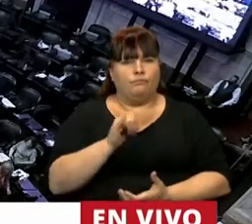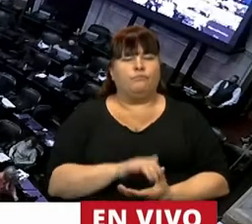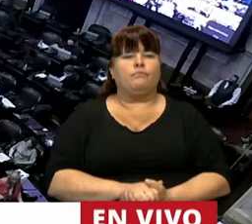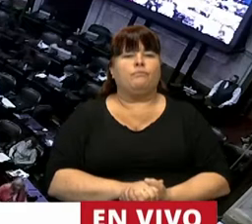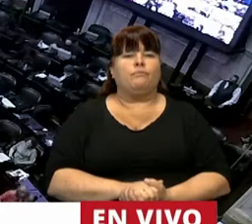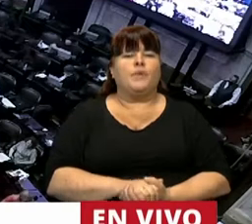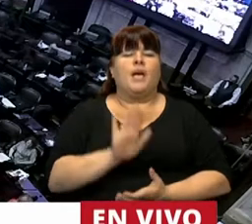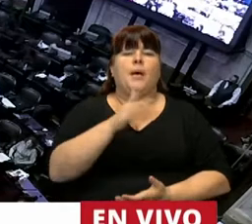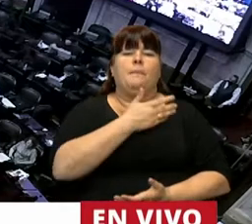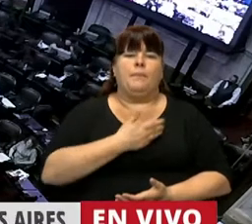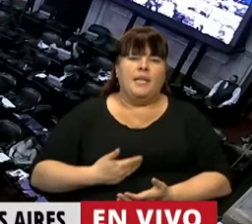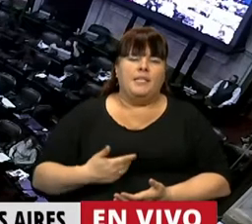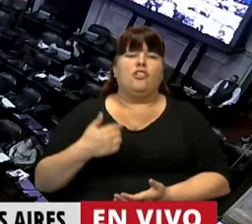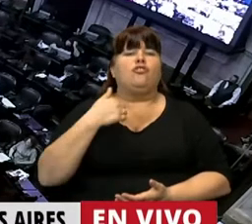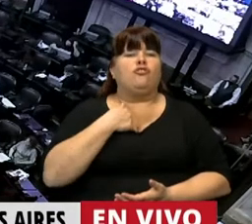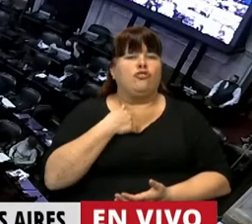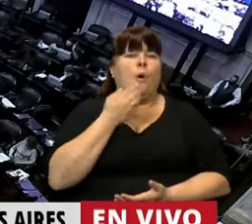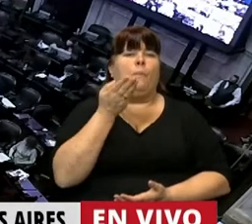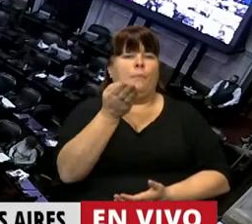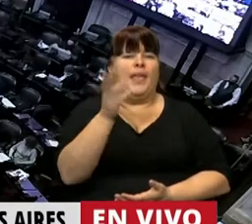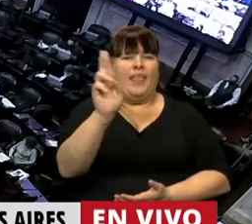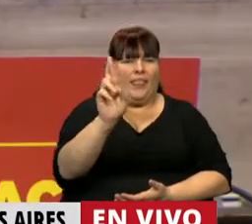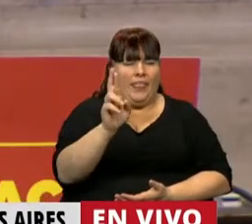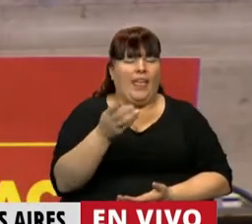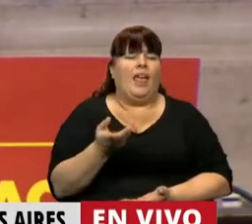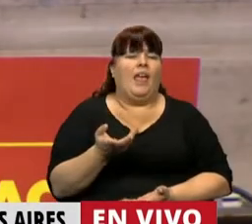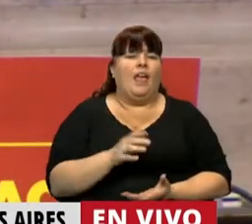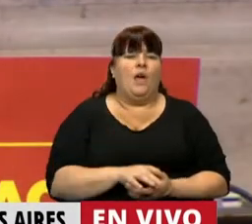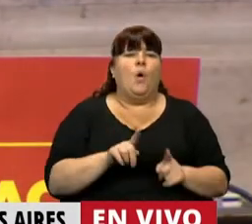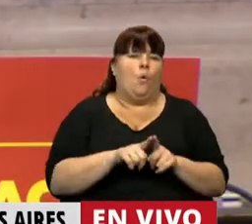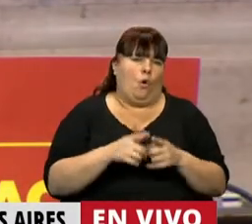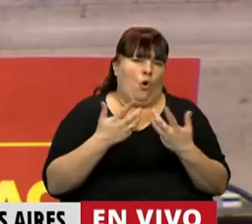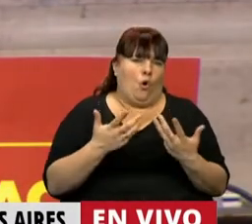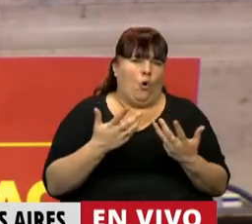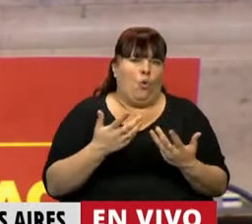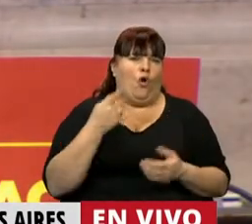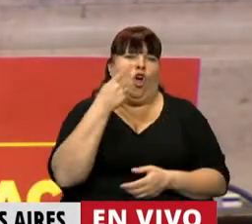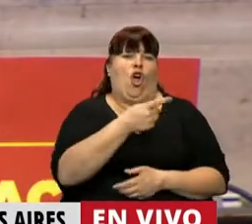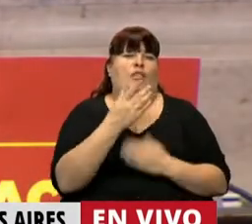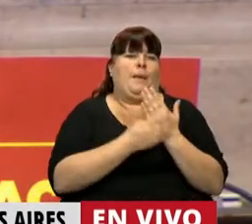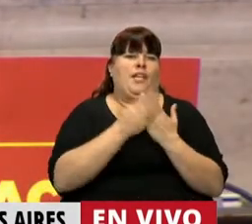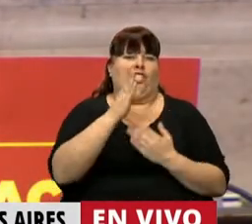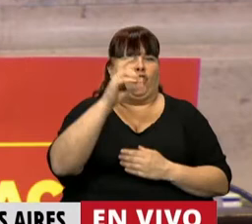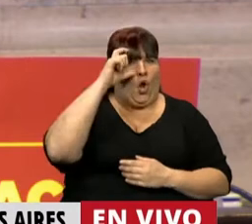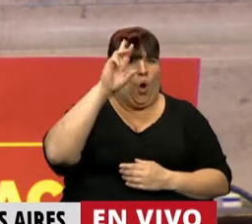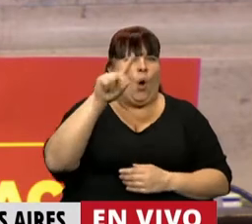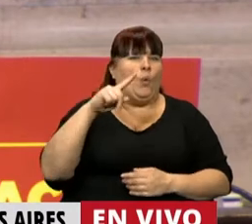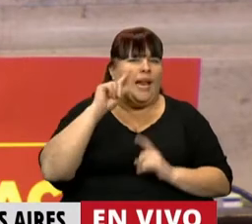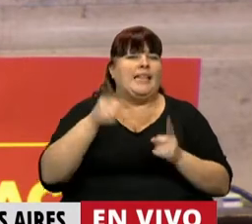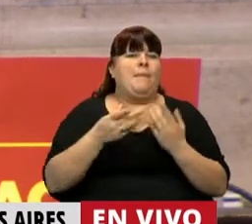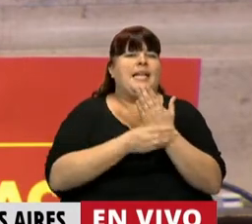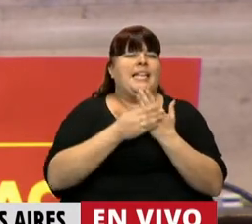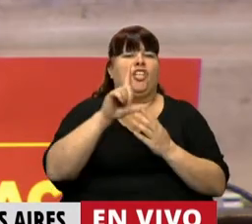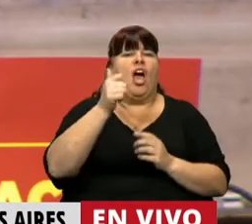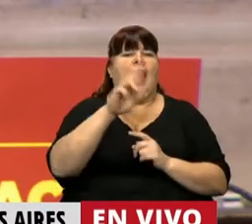Sí, señor Presidente, yo solicité esta cuestión de privilegio que es, por supuesto, contra el Ministro Berni, pero también contra el